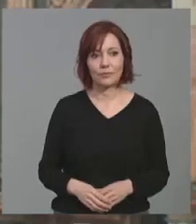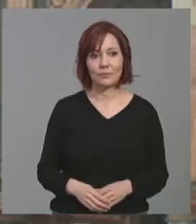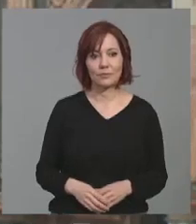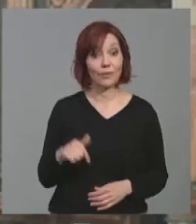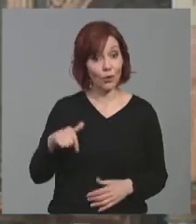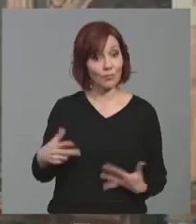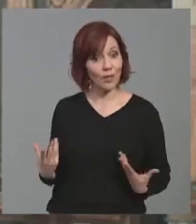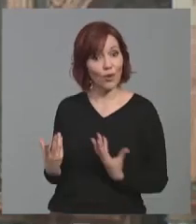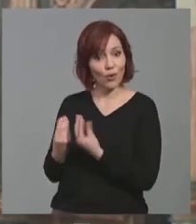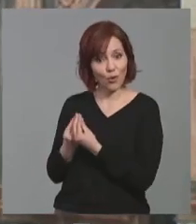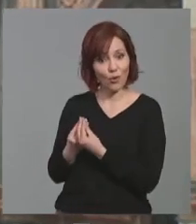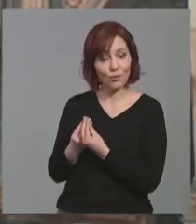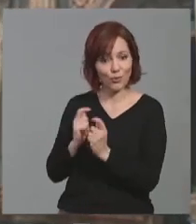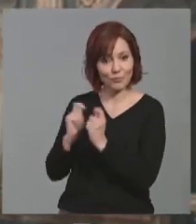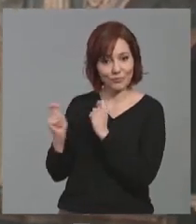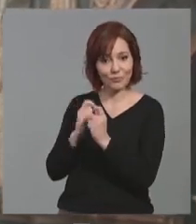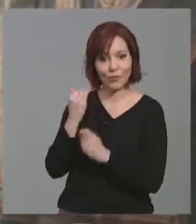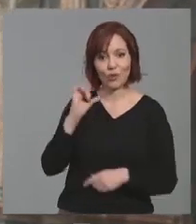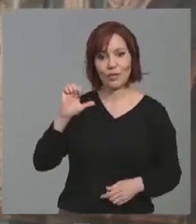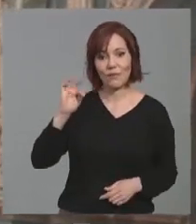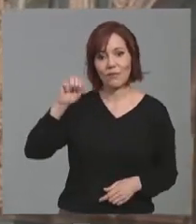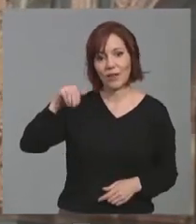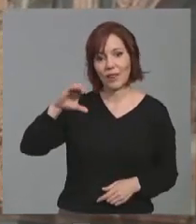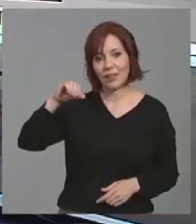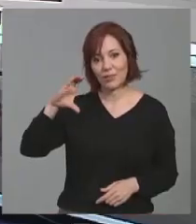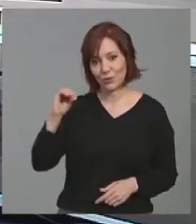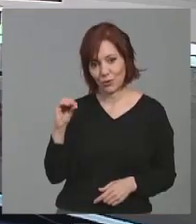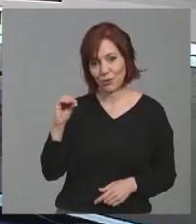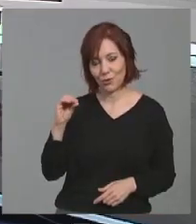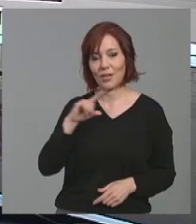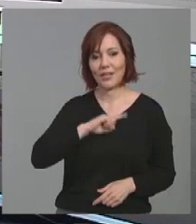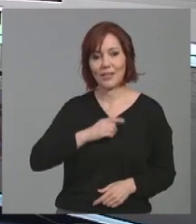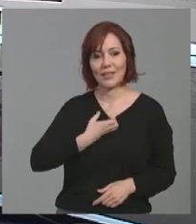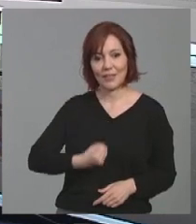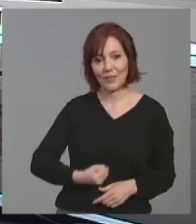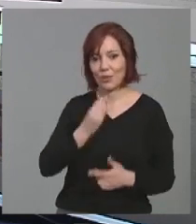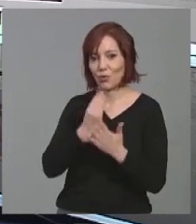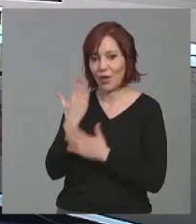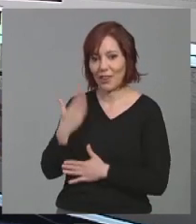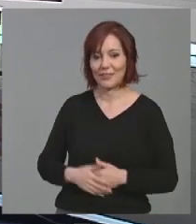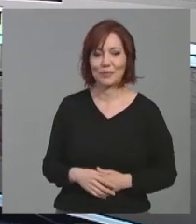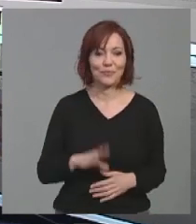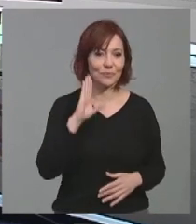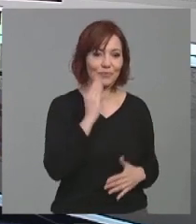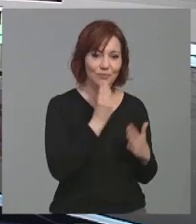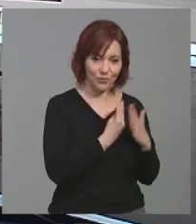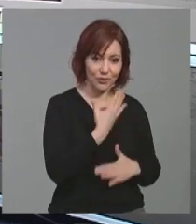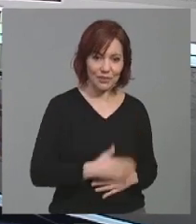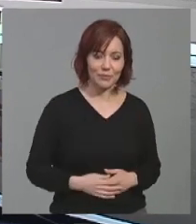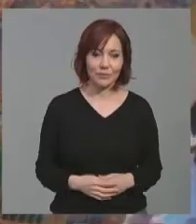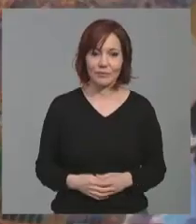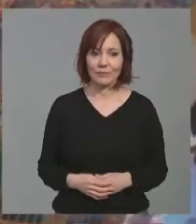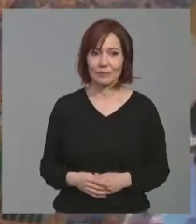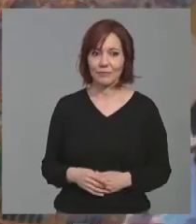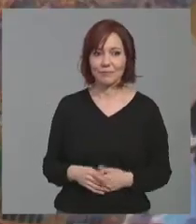Y hoy nos acompaña precisamente José Francisco García, alcalde de Caravaca. Buenos días. Hola, muy buenos días. Bueno, todos nos preguntamos un poco qué sensaciones